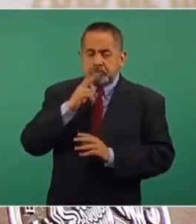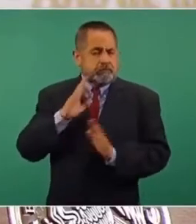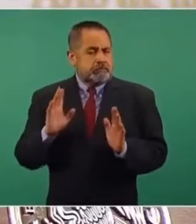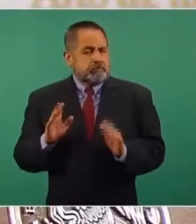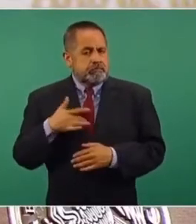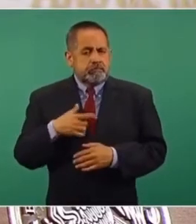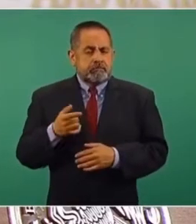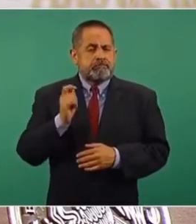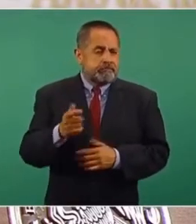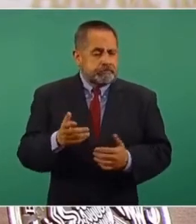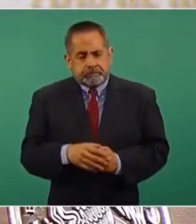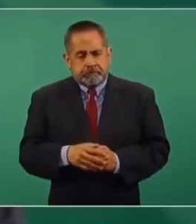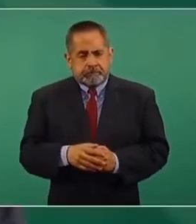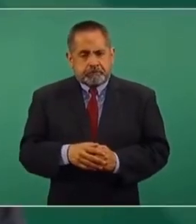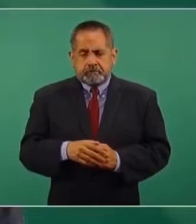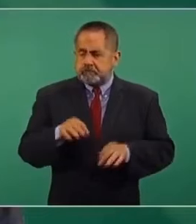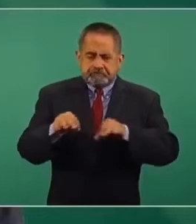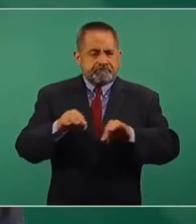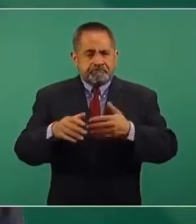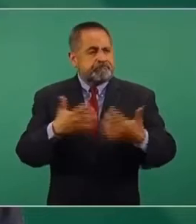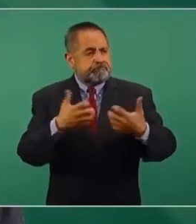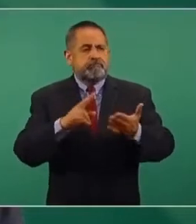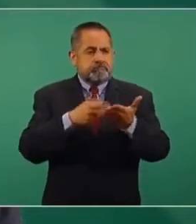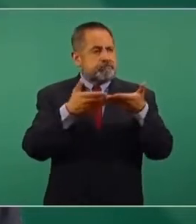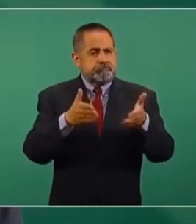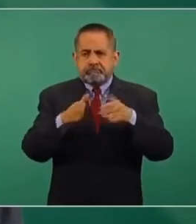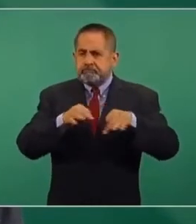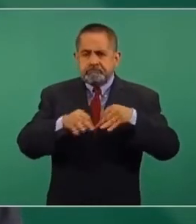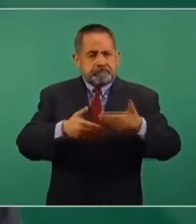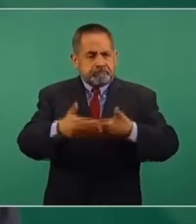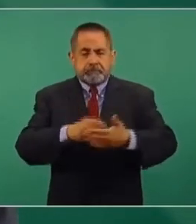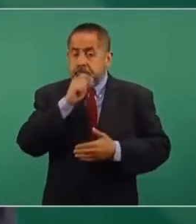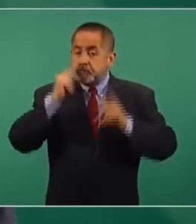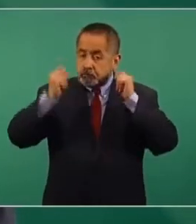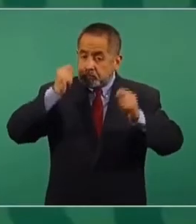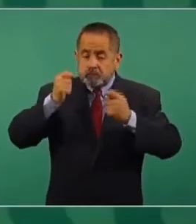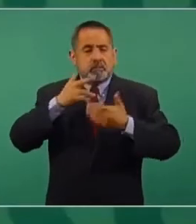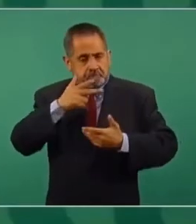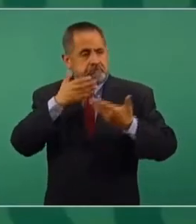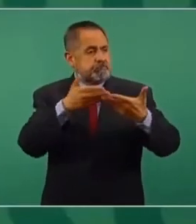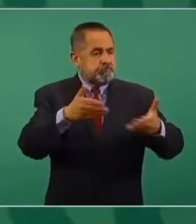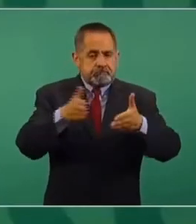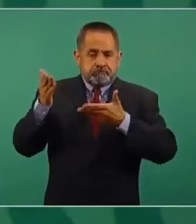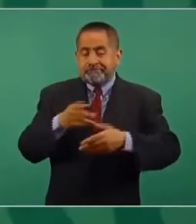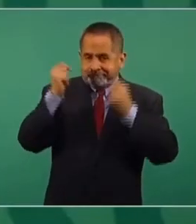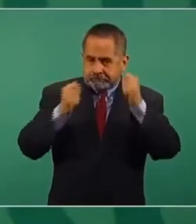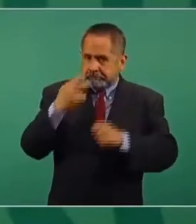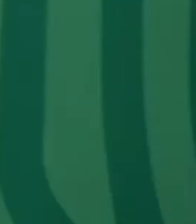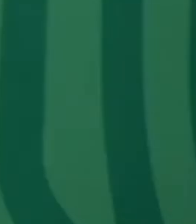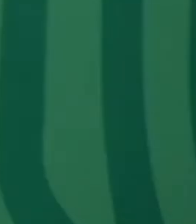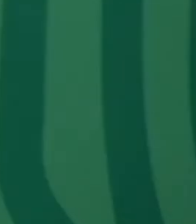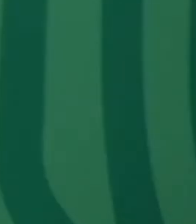recuperación en la actividad industrial, sobre todo en el turismo, que fue muy afectado.